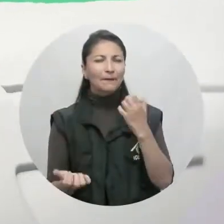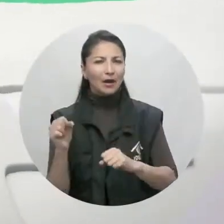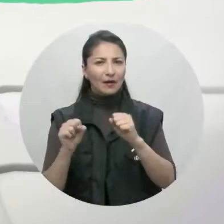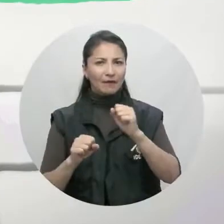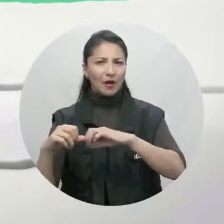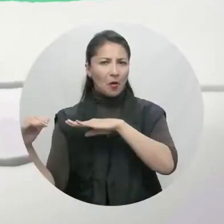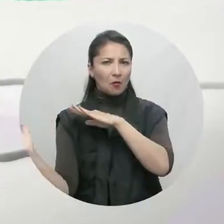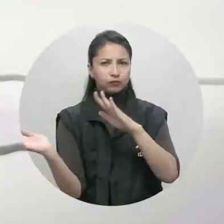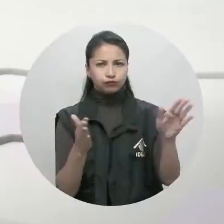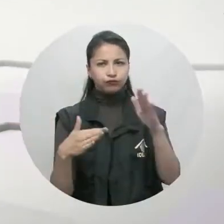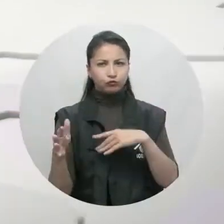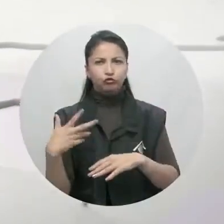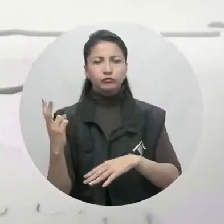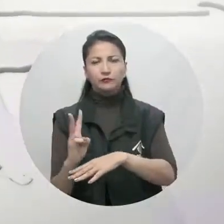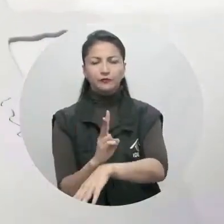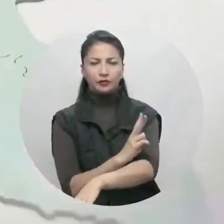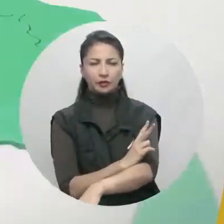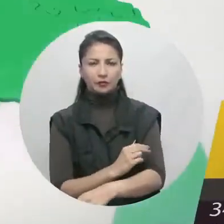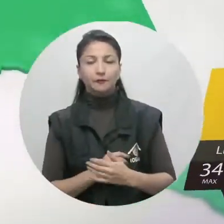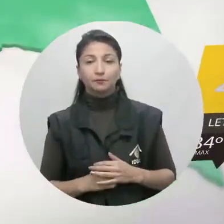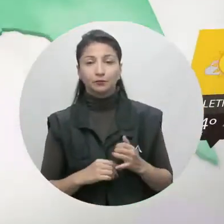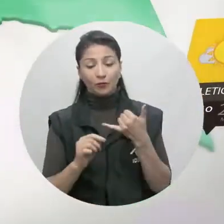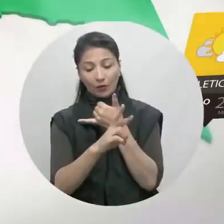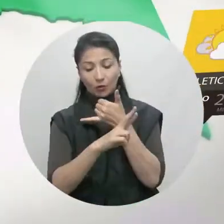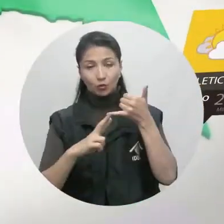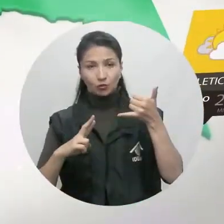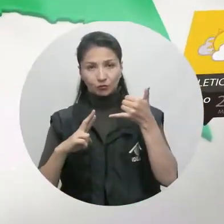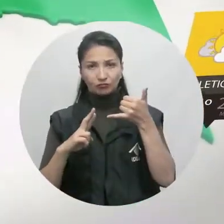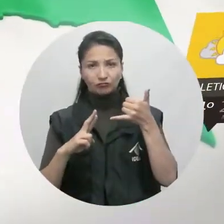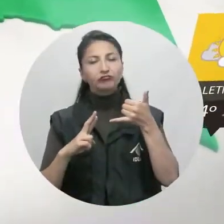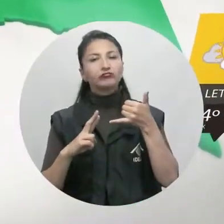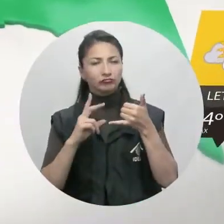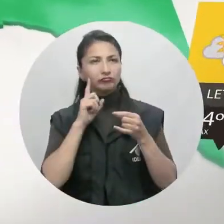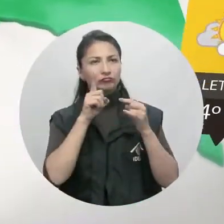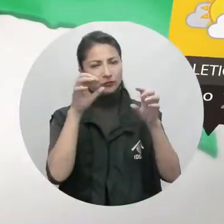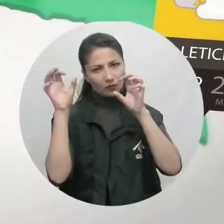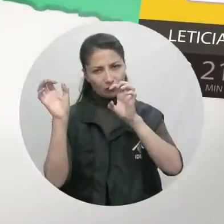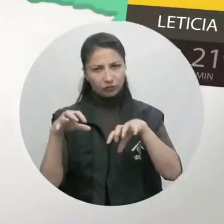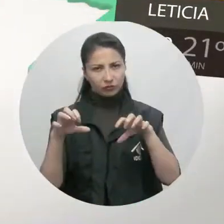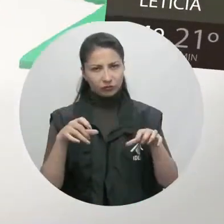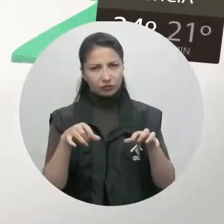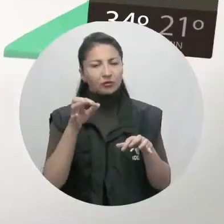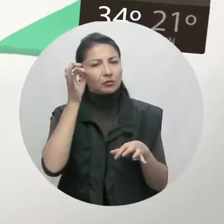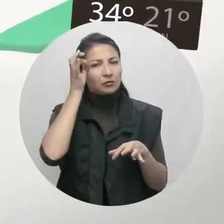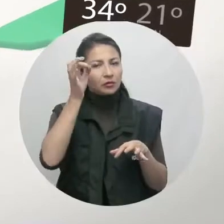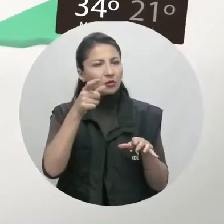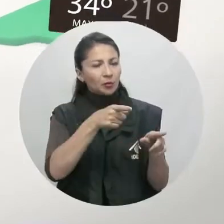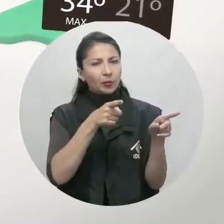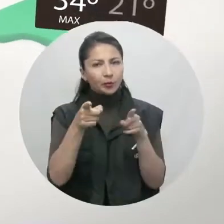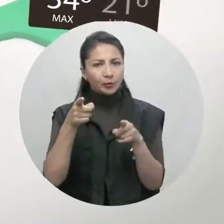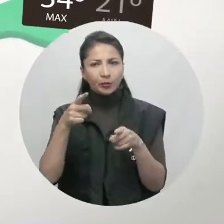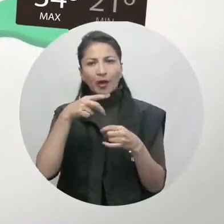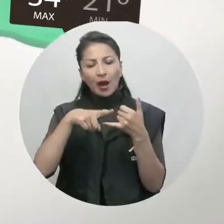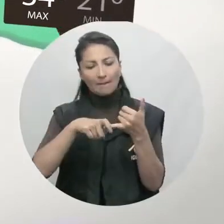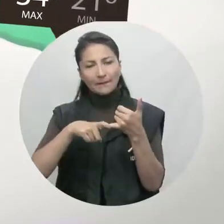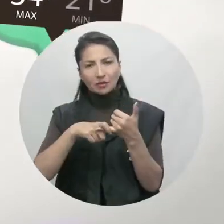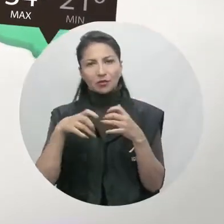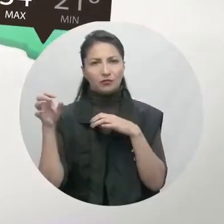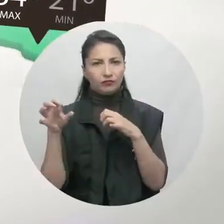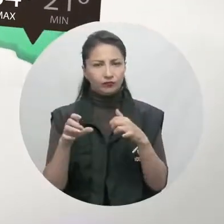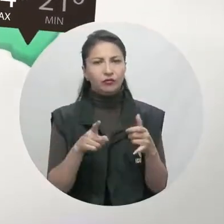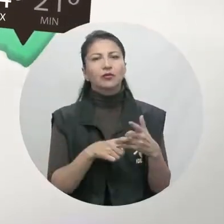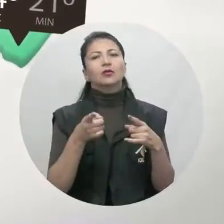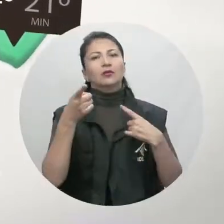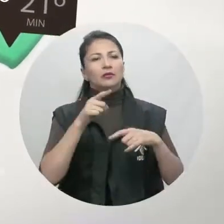cubriendo zonas con nubarrones y posibles chubascos, principalmente en el bichada. Hacia el sur del territorio tenemos una diversidad lluviosa que